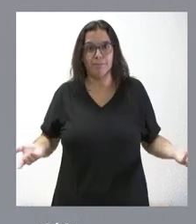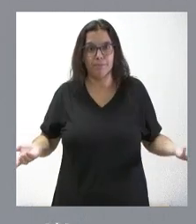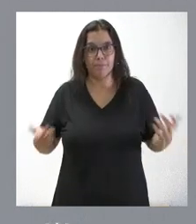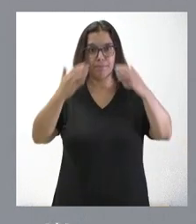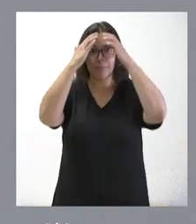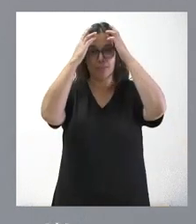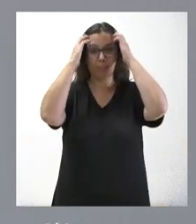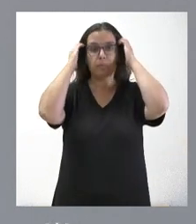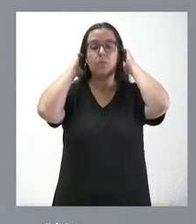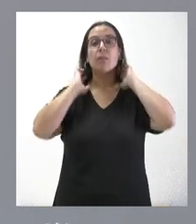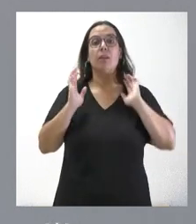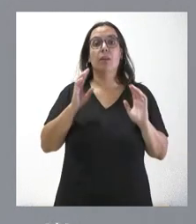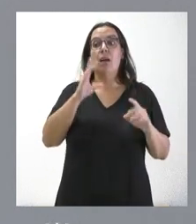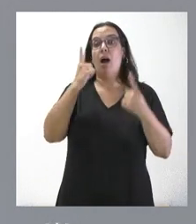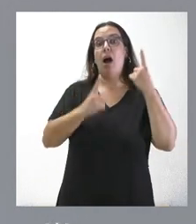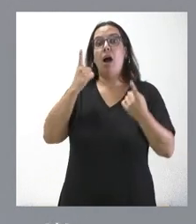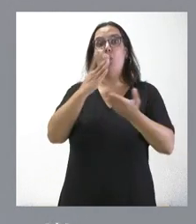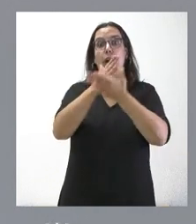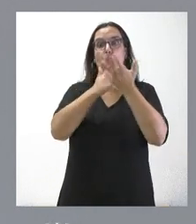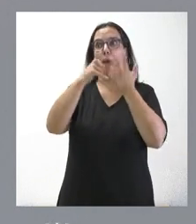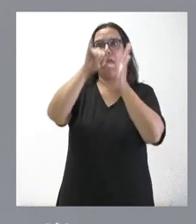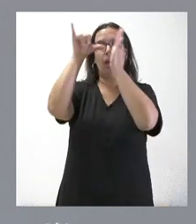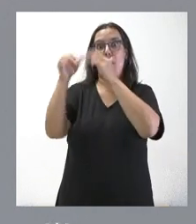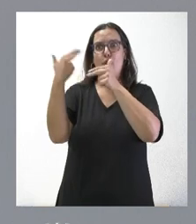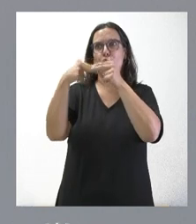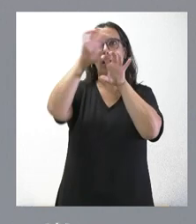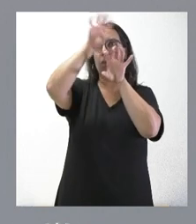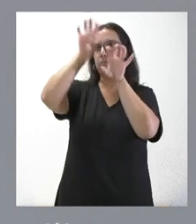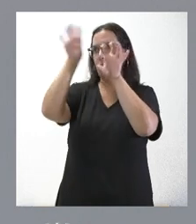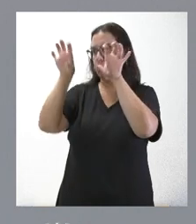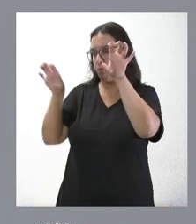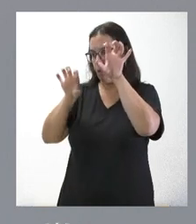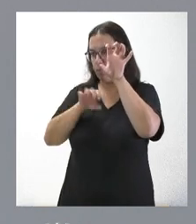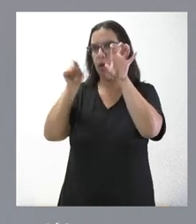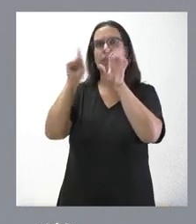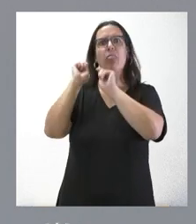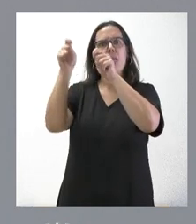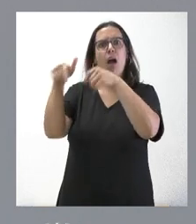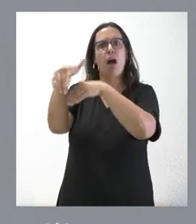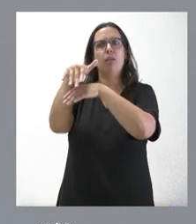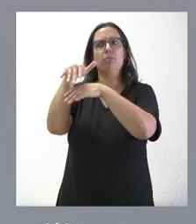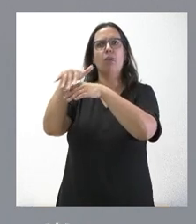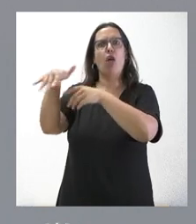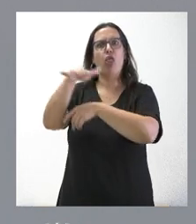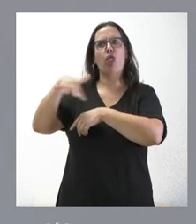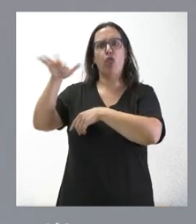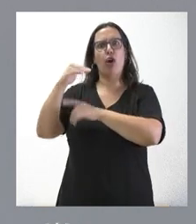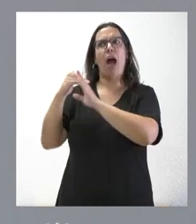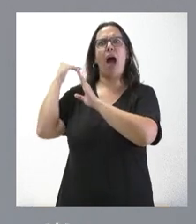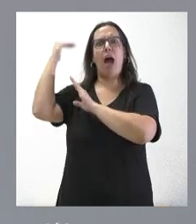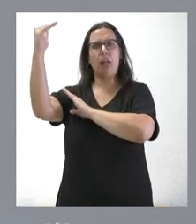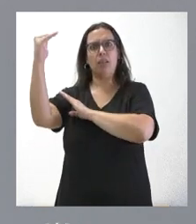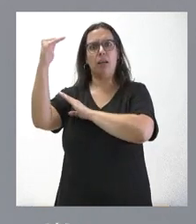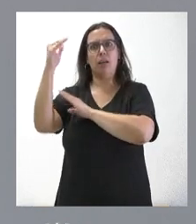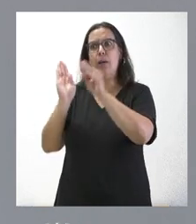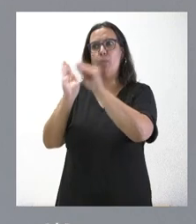tiene ningún sentido que comunidades autónomas limítrofes a Castilla y León sean considerados como zona de afección alta y reciban el doble de